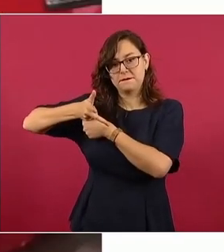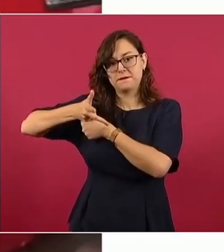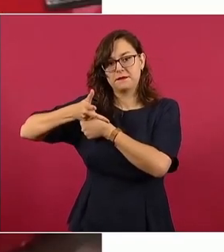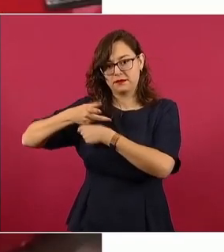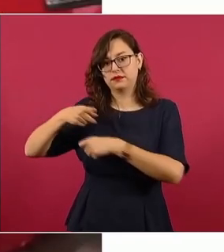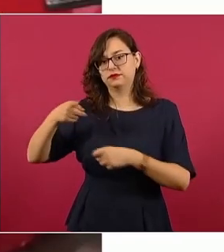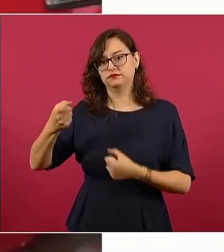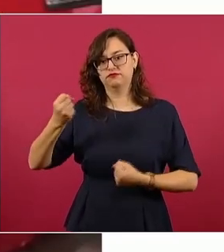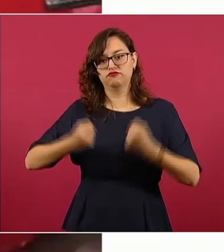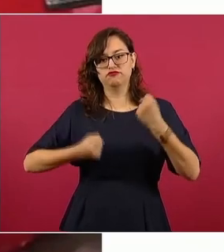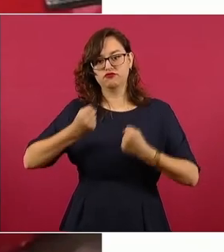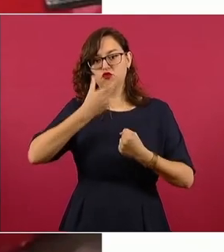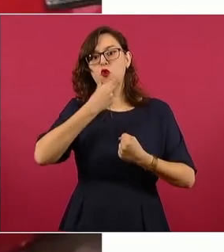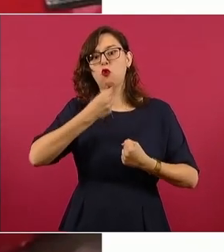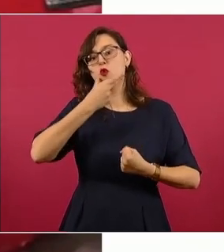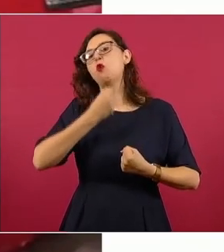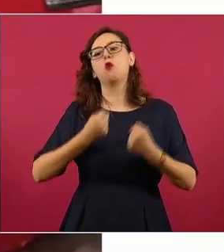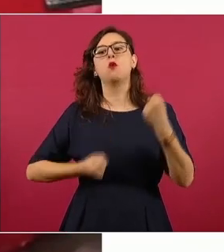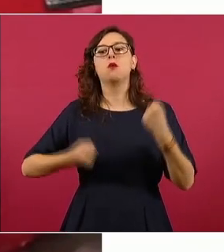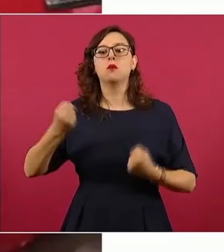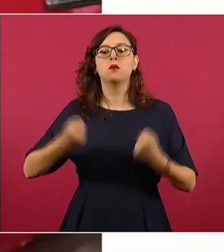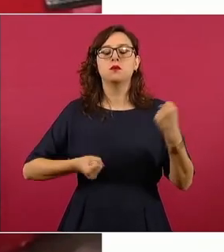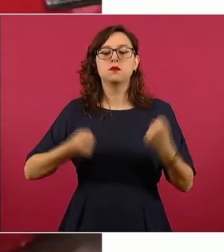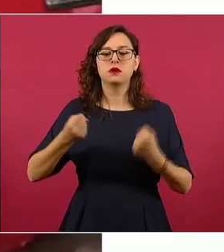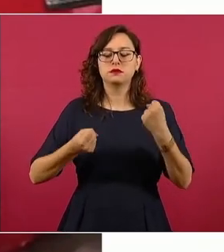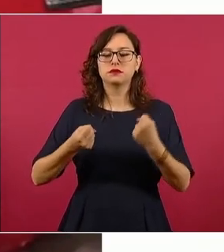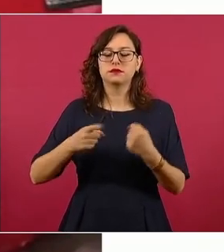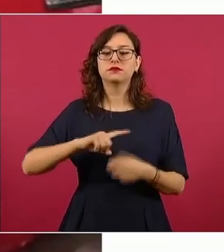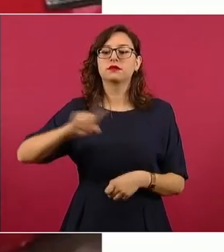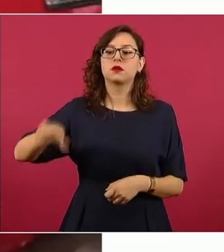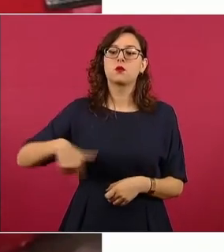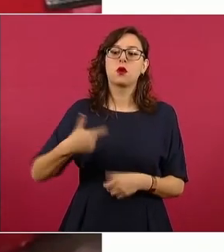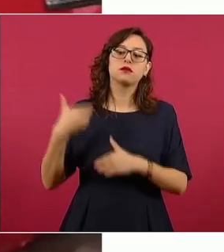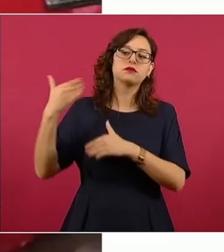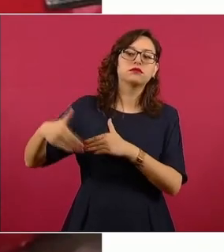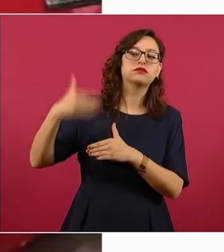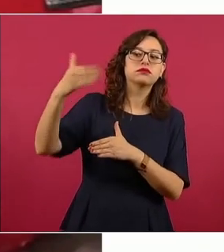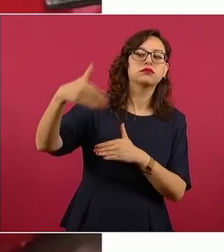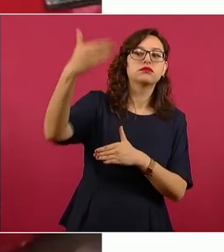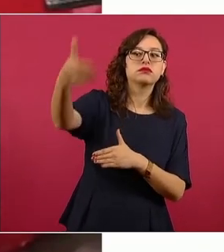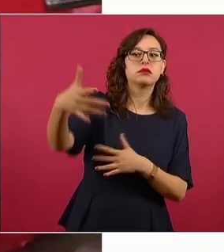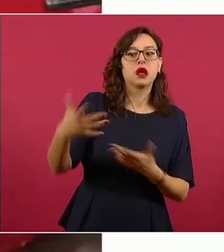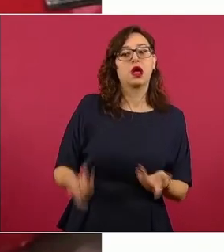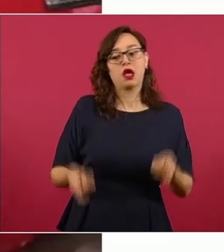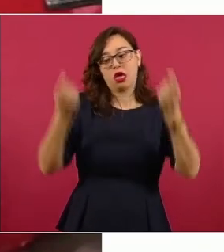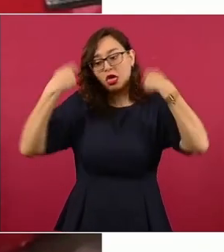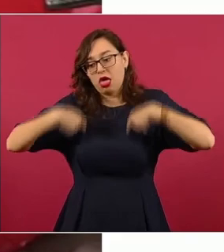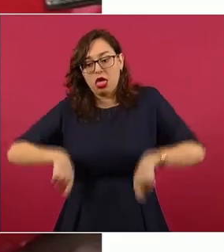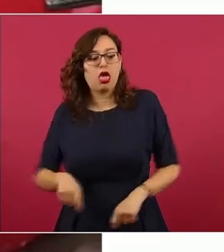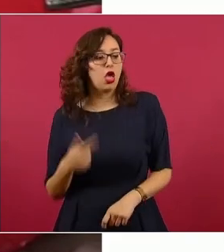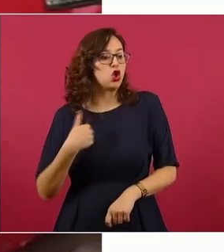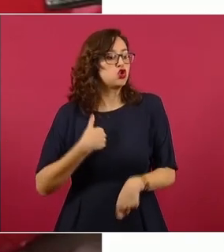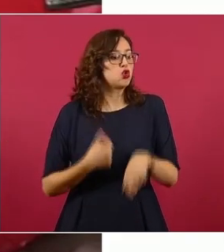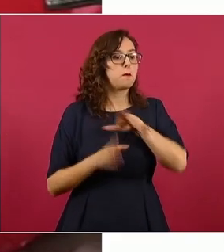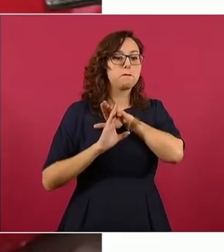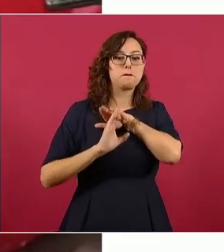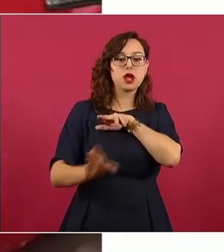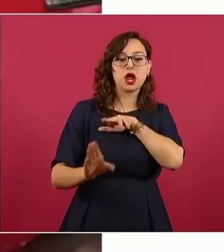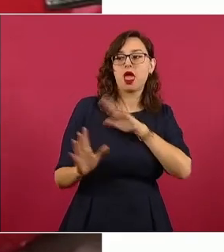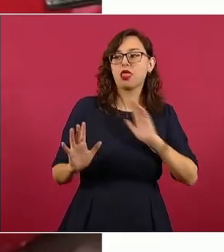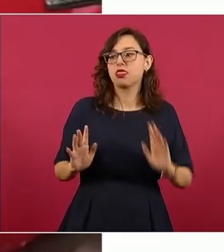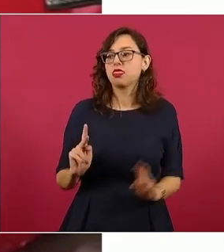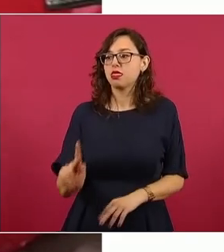y el chofer, mismo que después fue detenido y que estaba disfrazado de víctima. Siguiente,